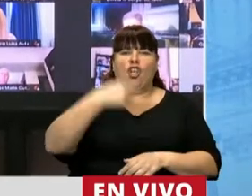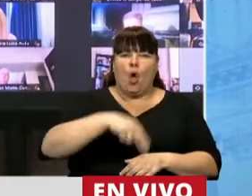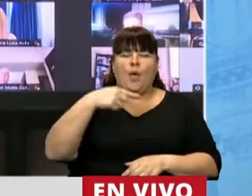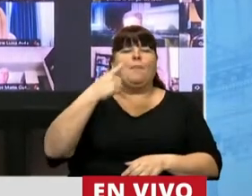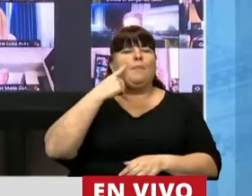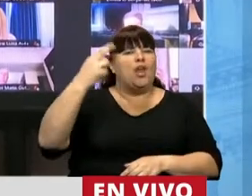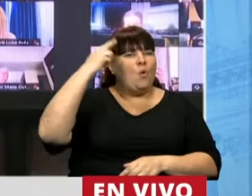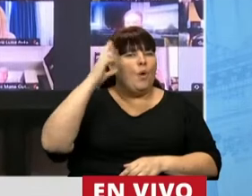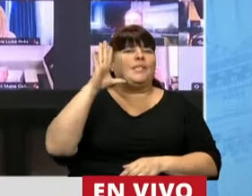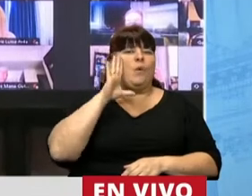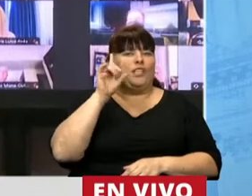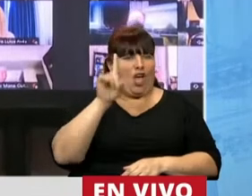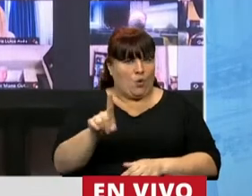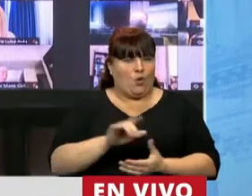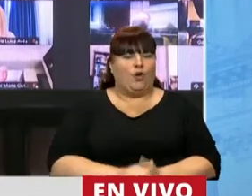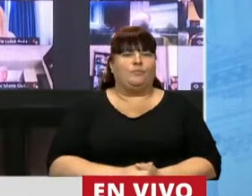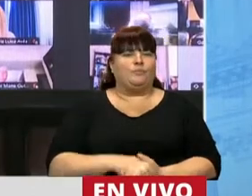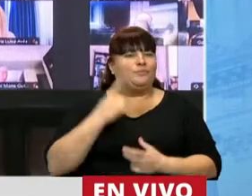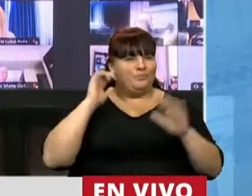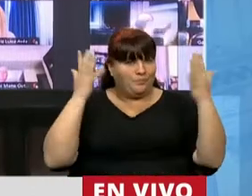noviembre de 1951.